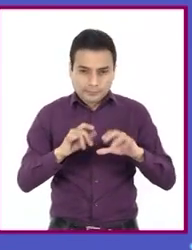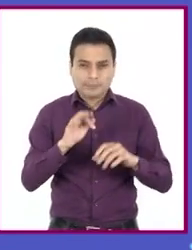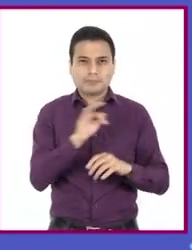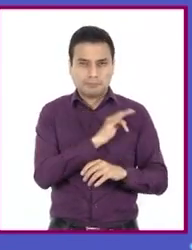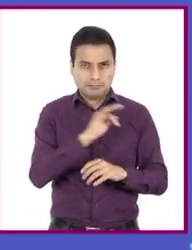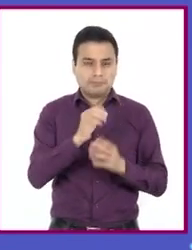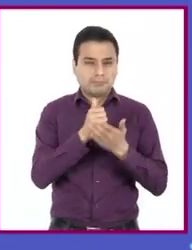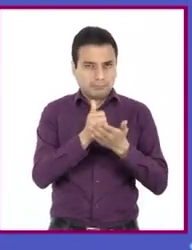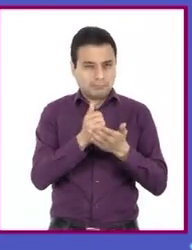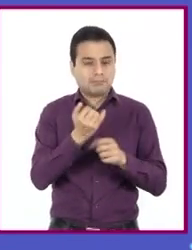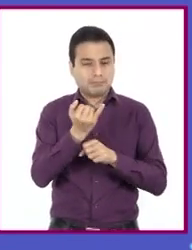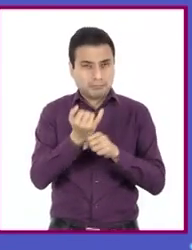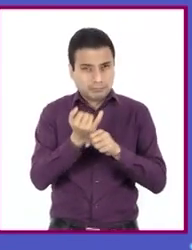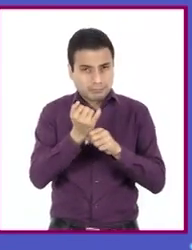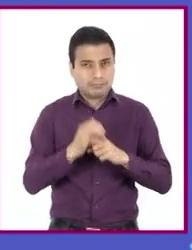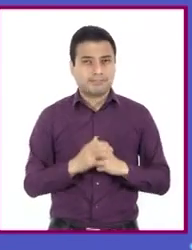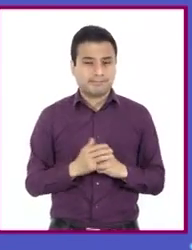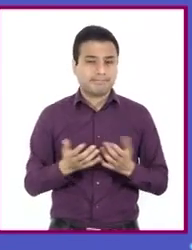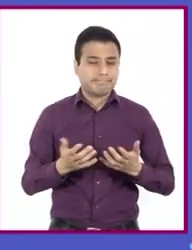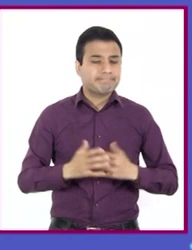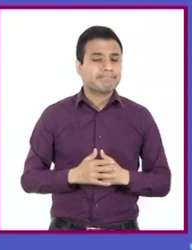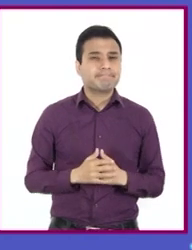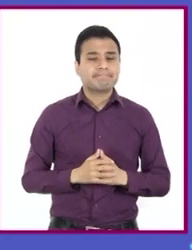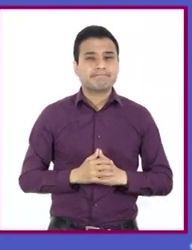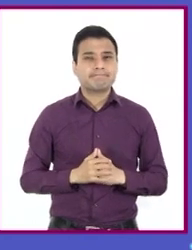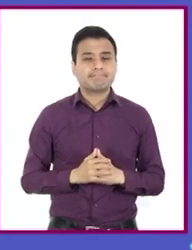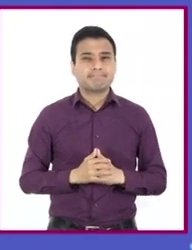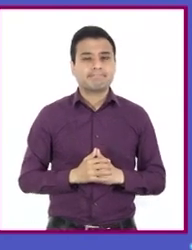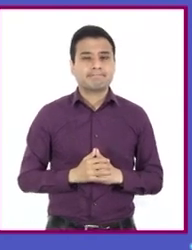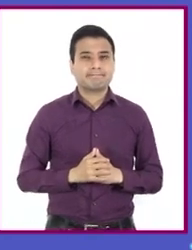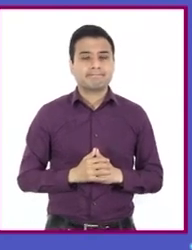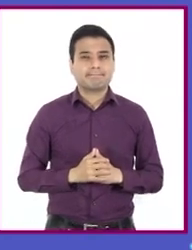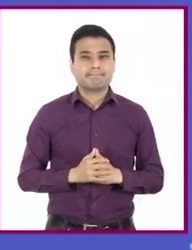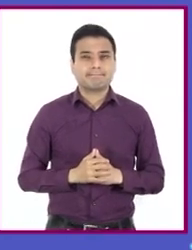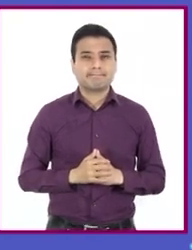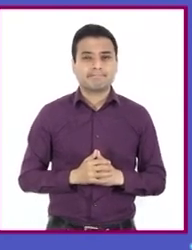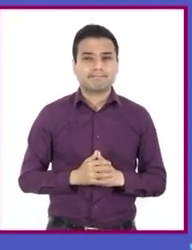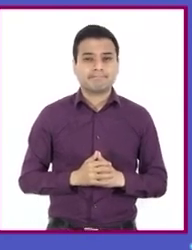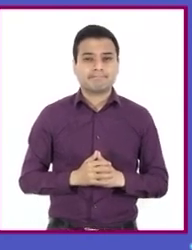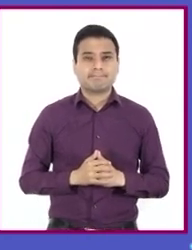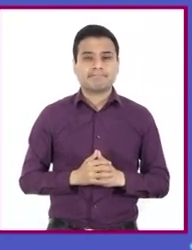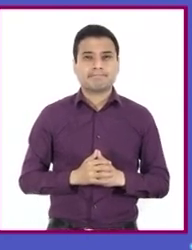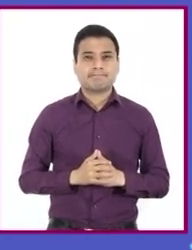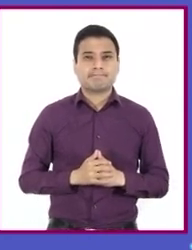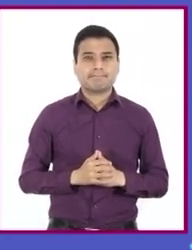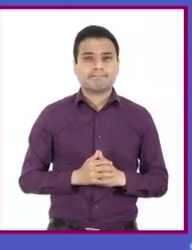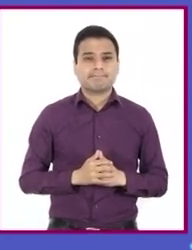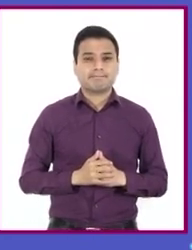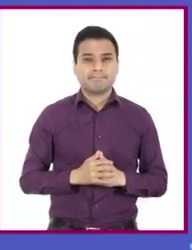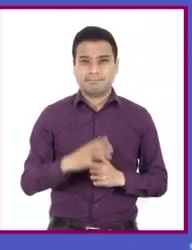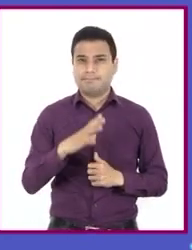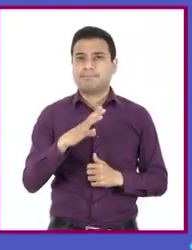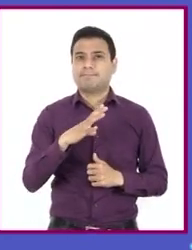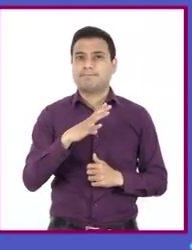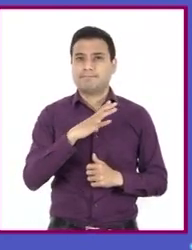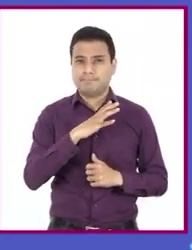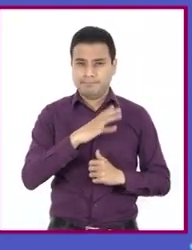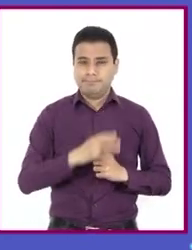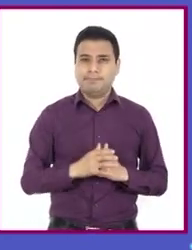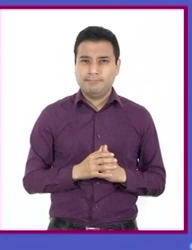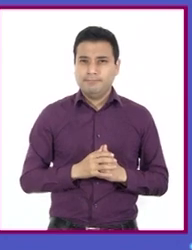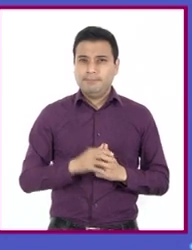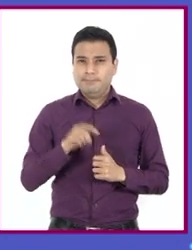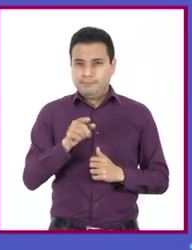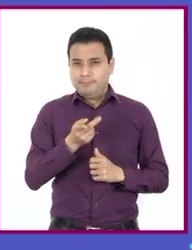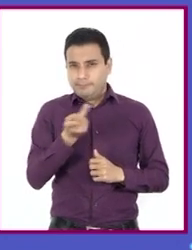que los pueden ayudar a formular las referencias. Solo se completa el formulario electrónico y arroja la referencia